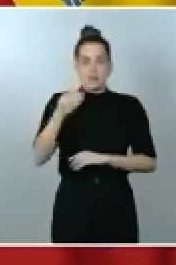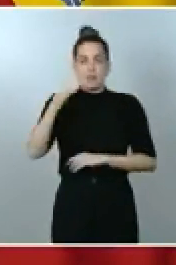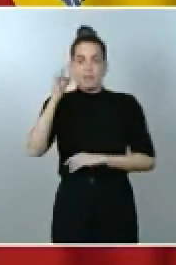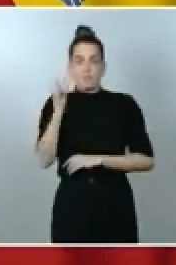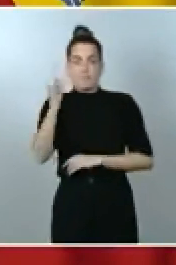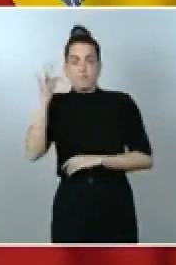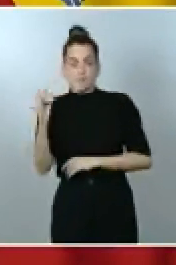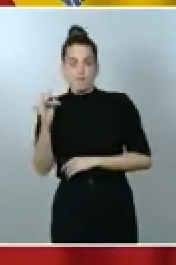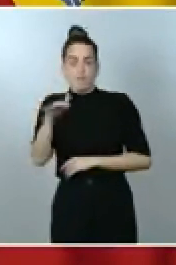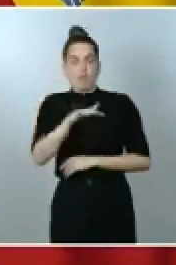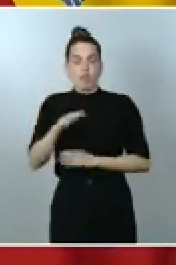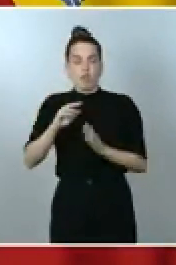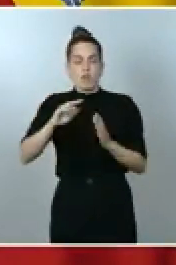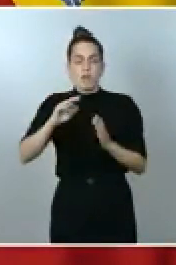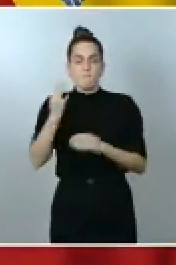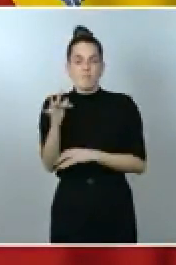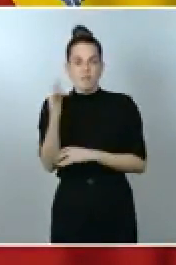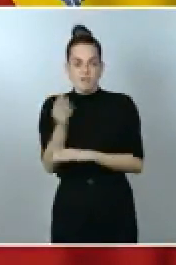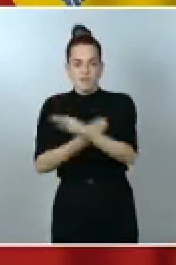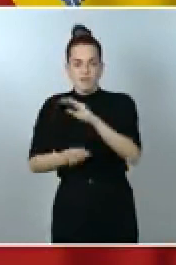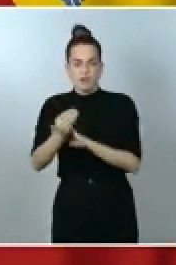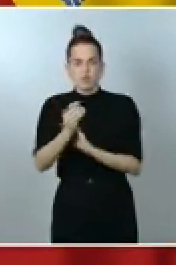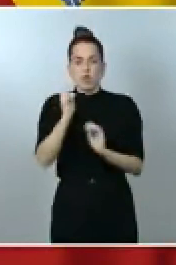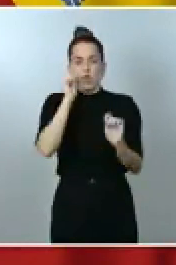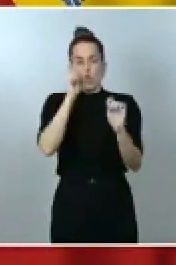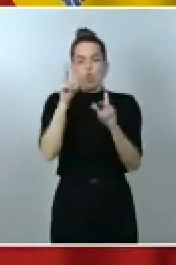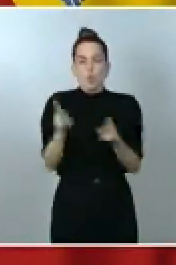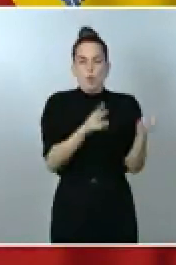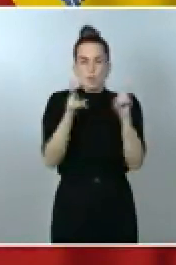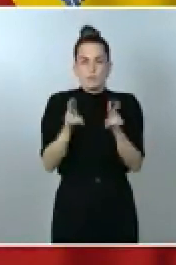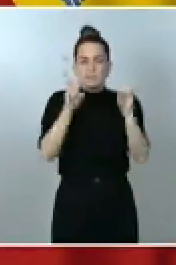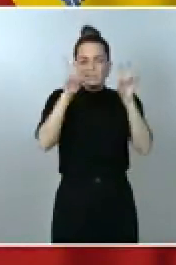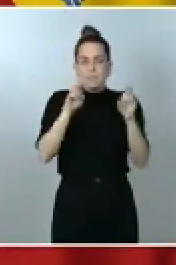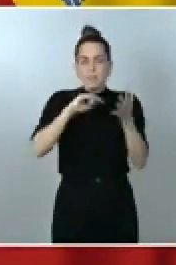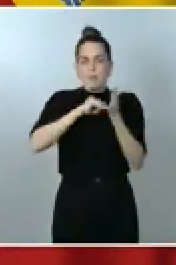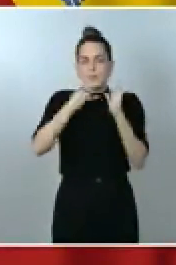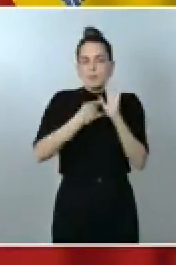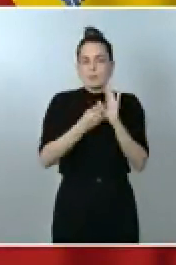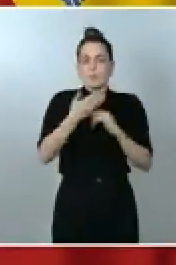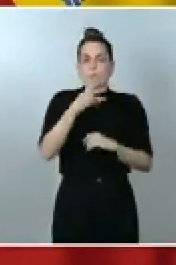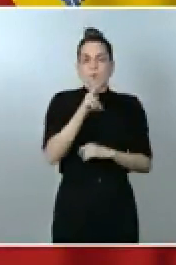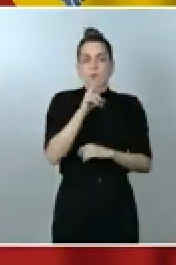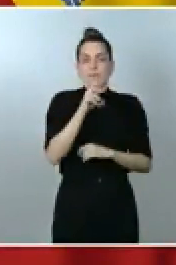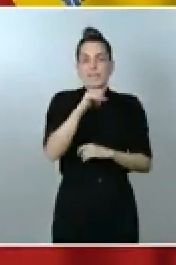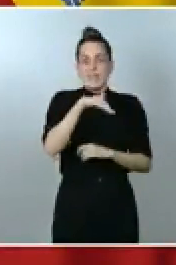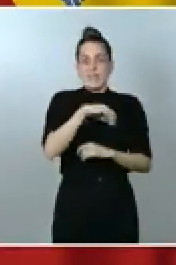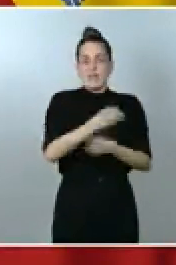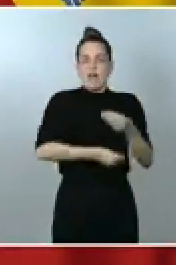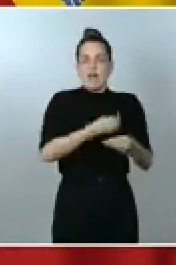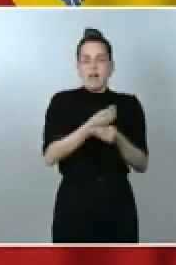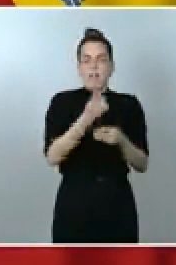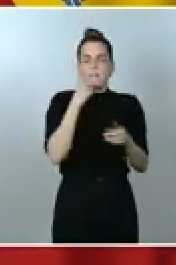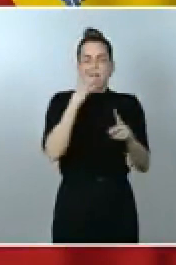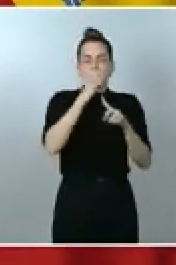estaban trabajando en un documental sobre los operativos que organiza Burkina Faso para proteger los parques naturales,